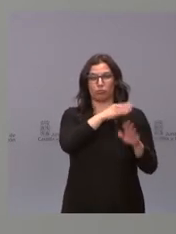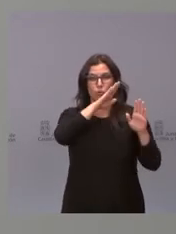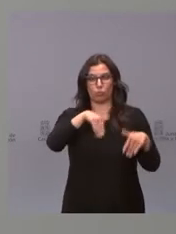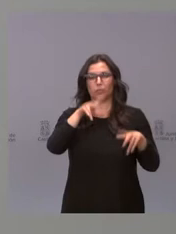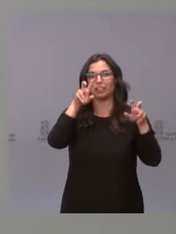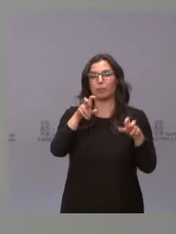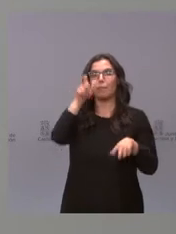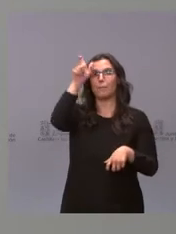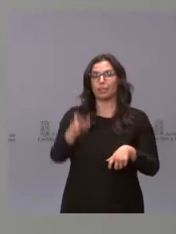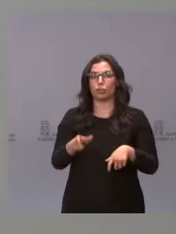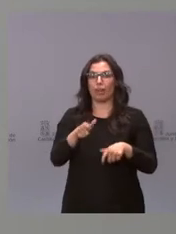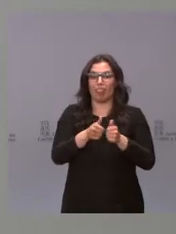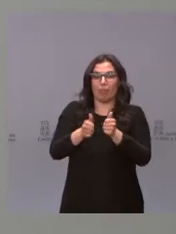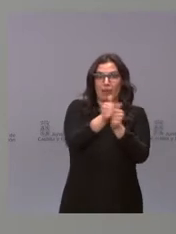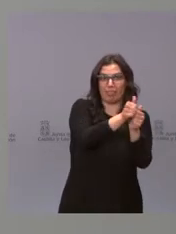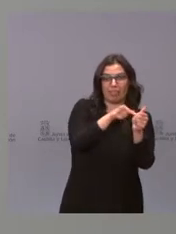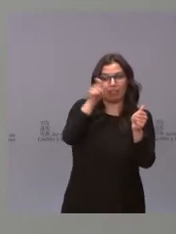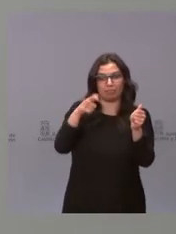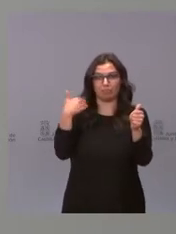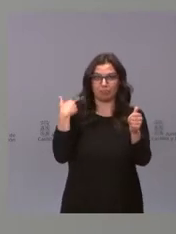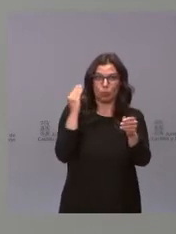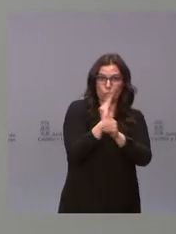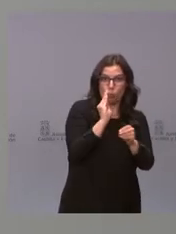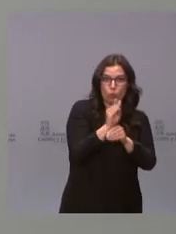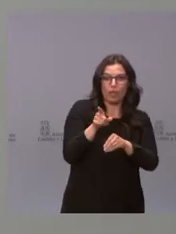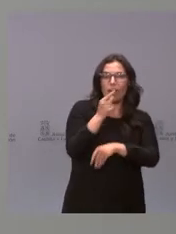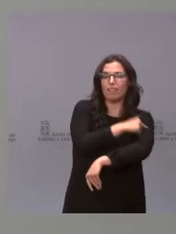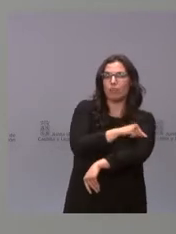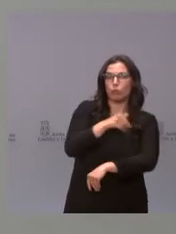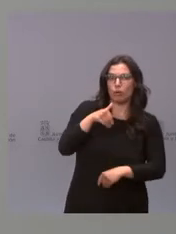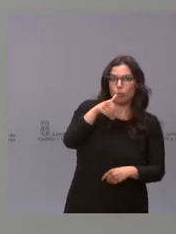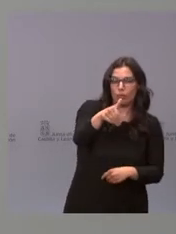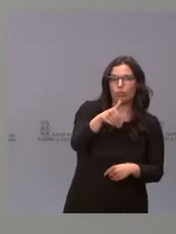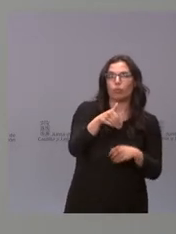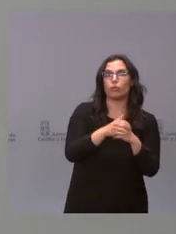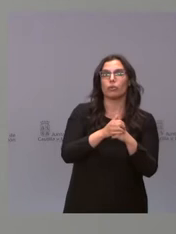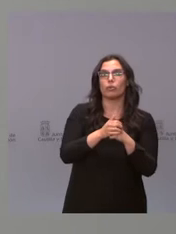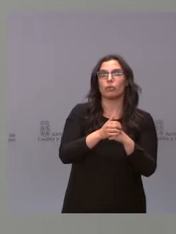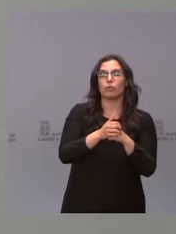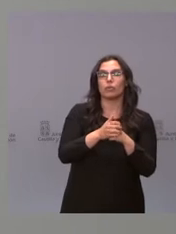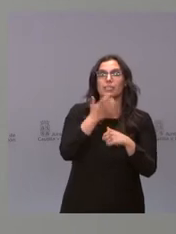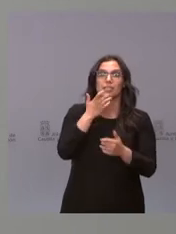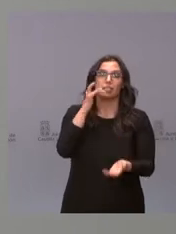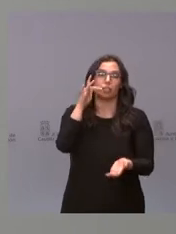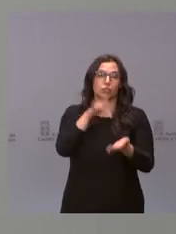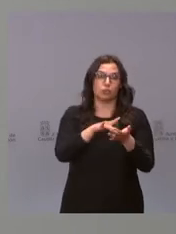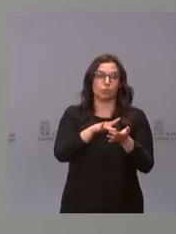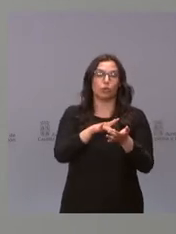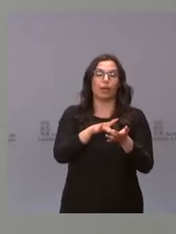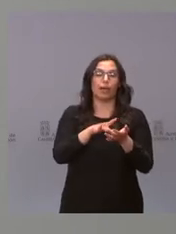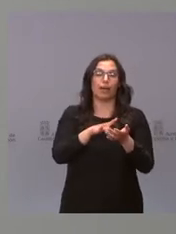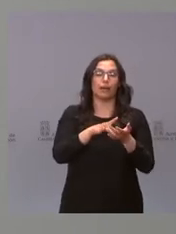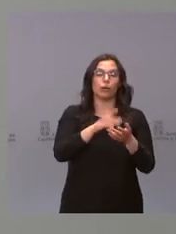cuidadores de personas dependientes menores de edad, porque los cuidadores de personas dependientes